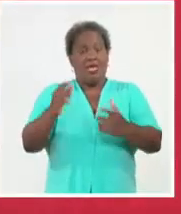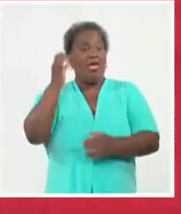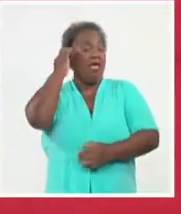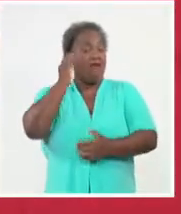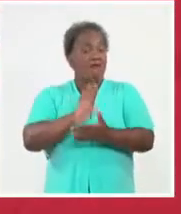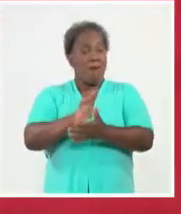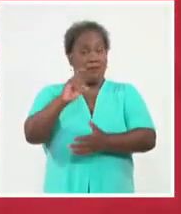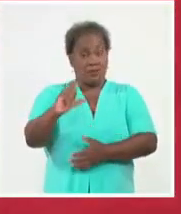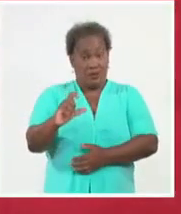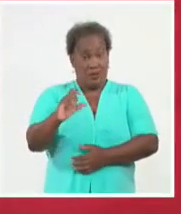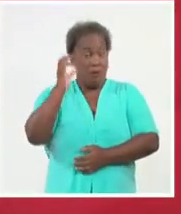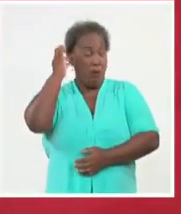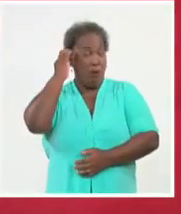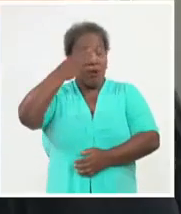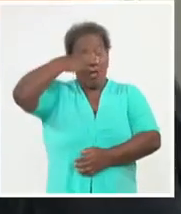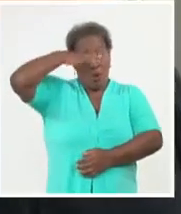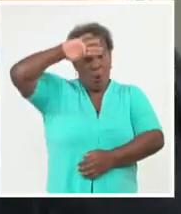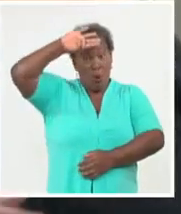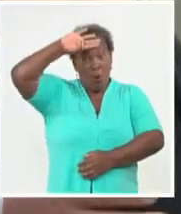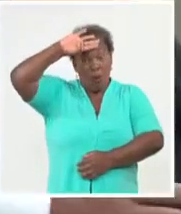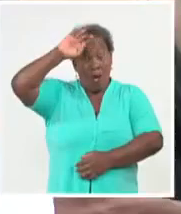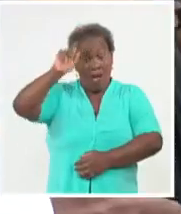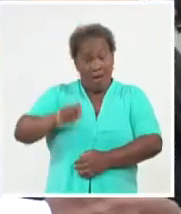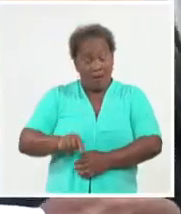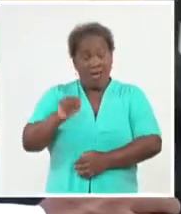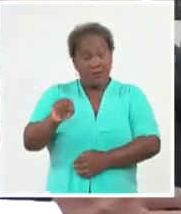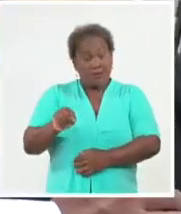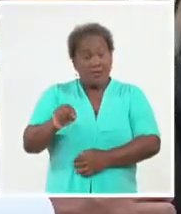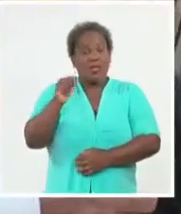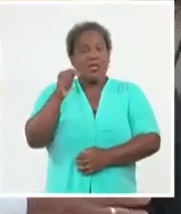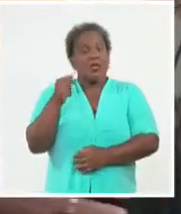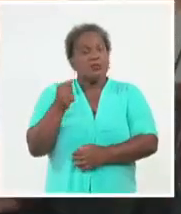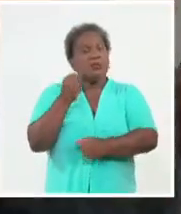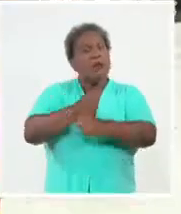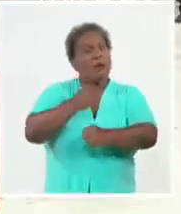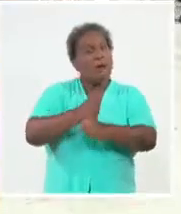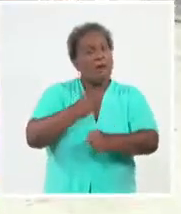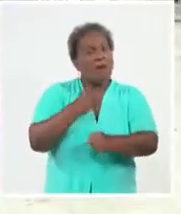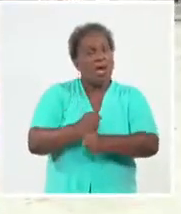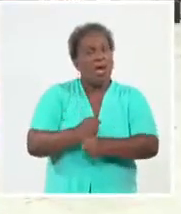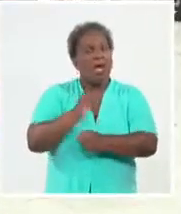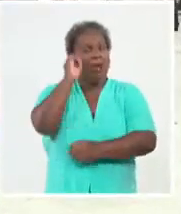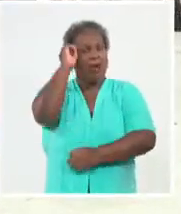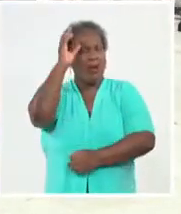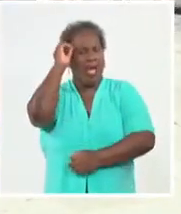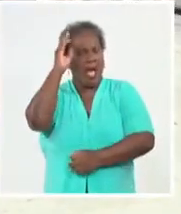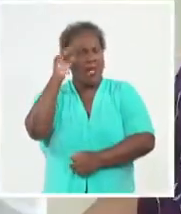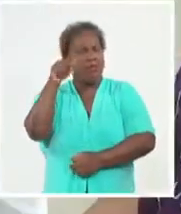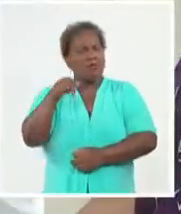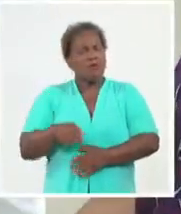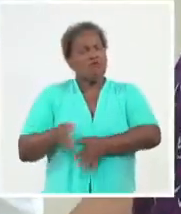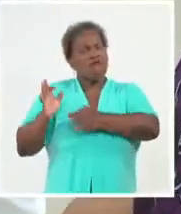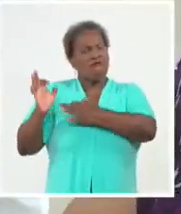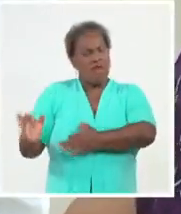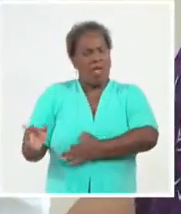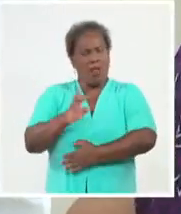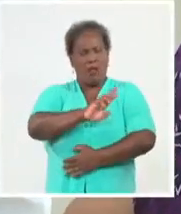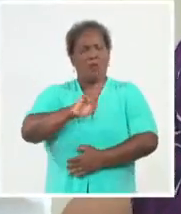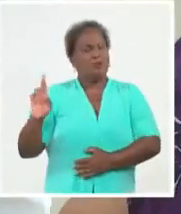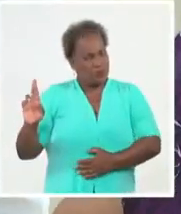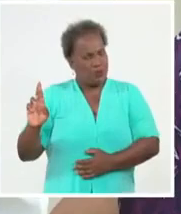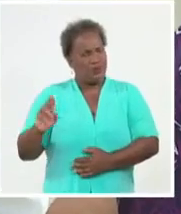Cubanas, con extraordinaria capacidad de crear y por su extensa fidelidad a los ideales revolucionarios.